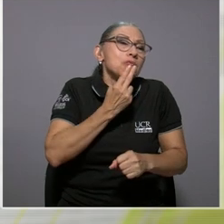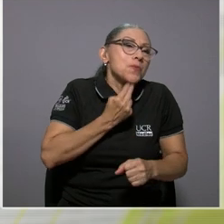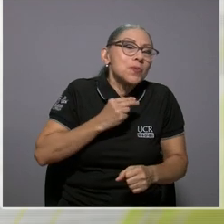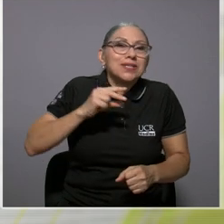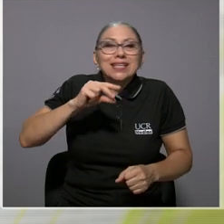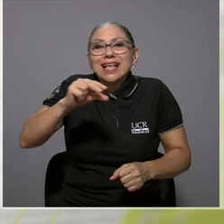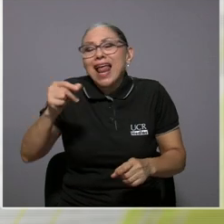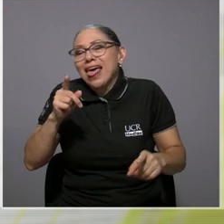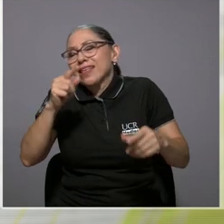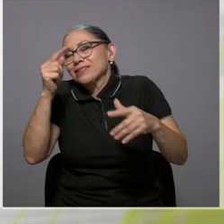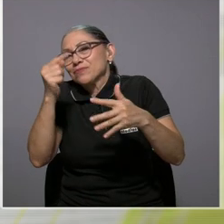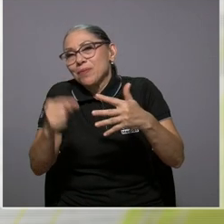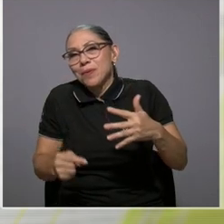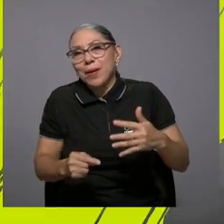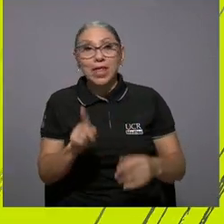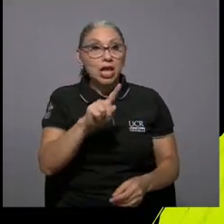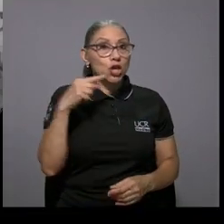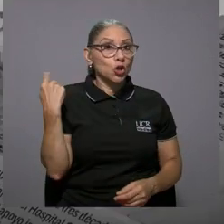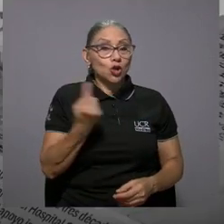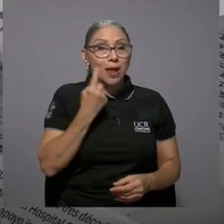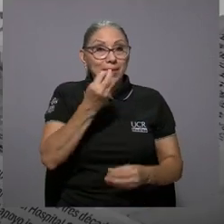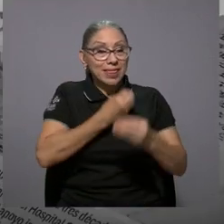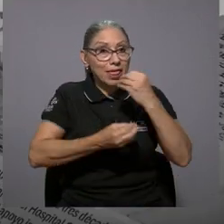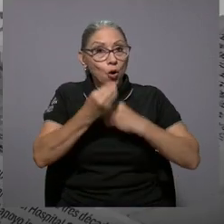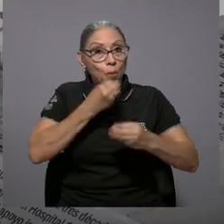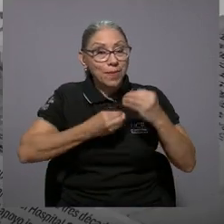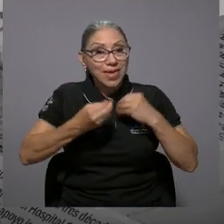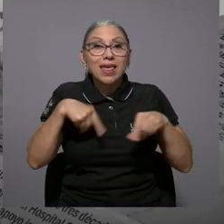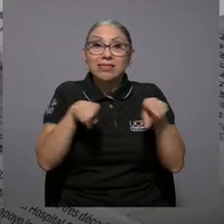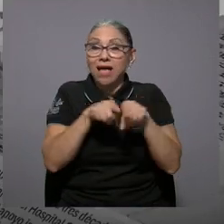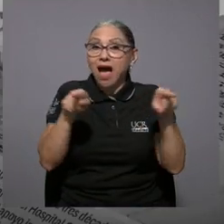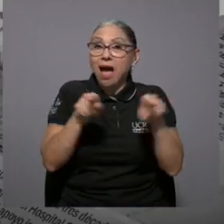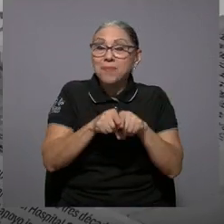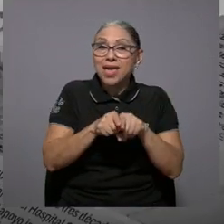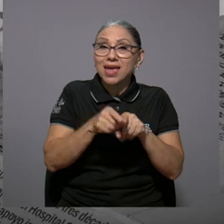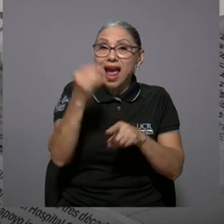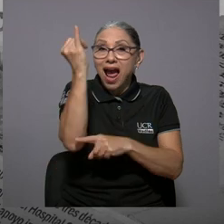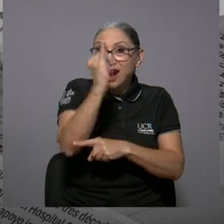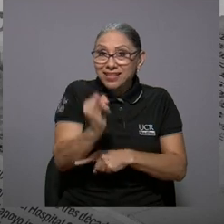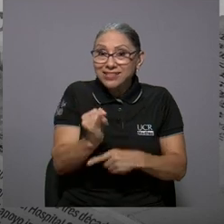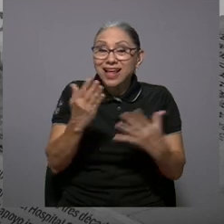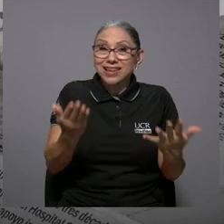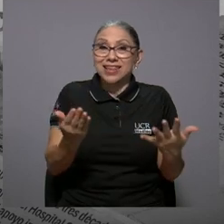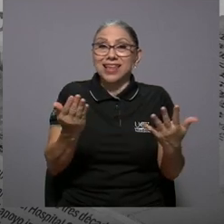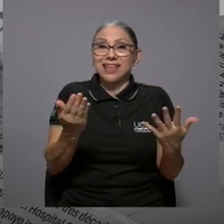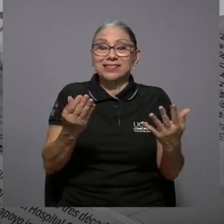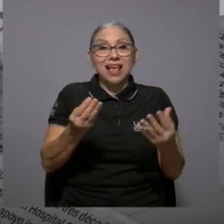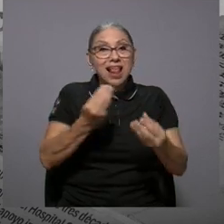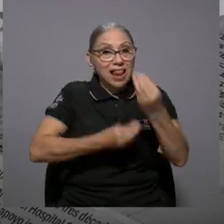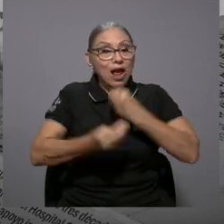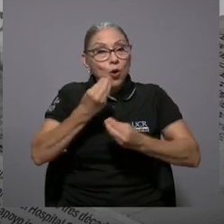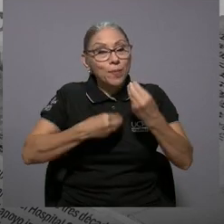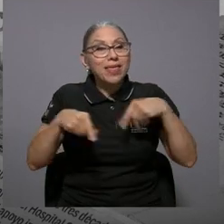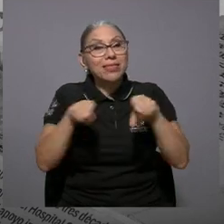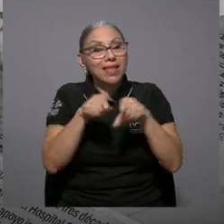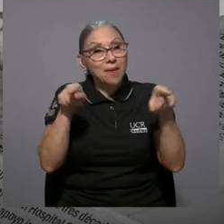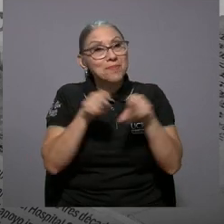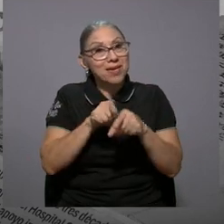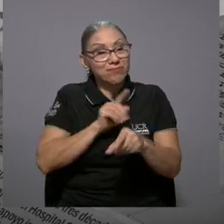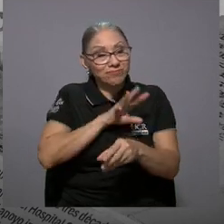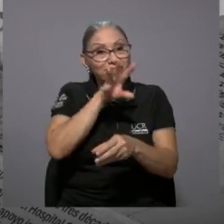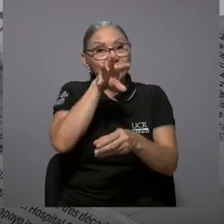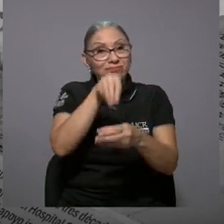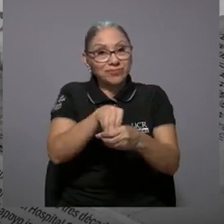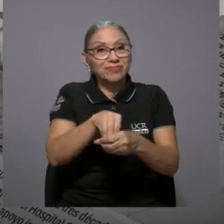dulces saladas y no solamente muchas cosas de comida sino también hay artesanías